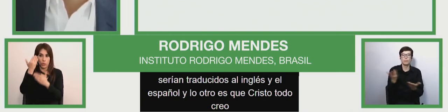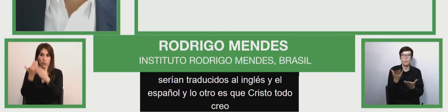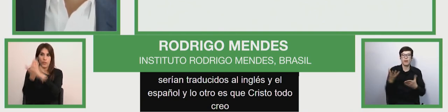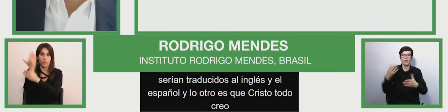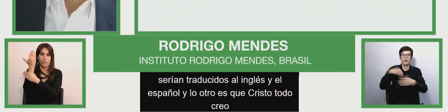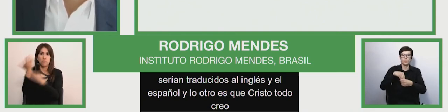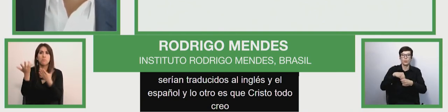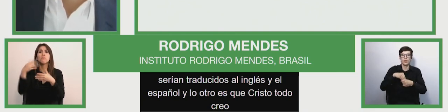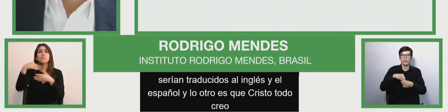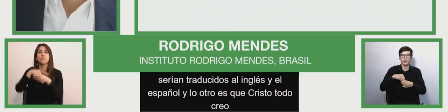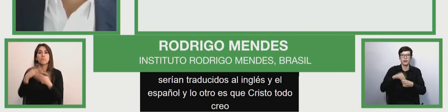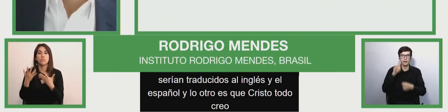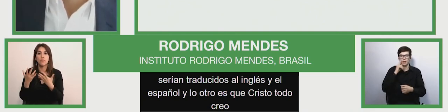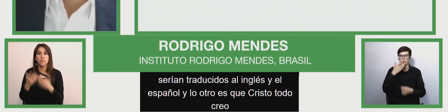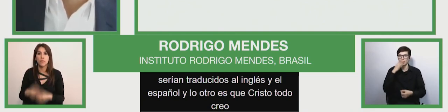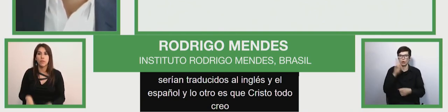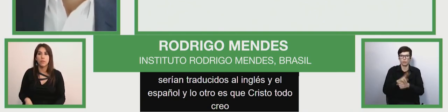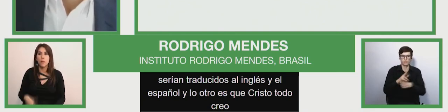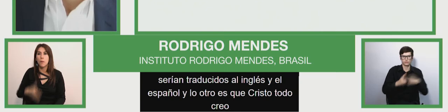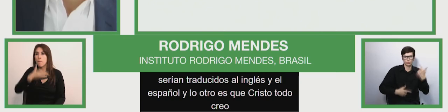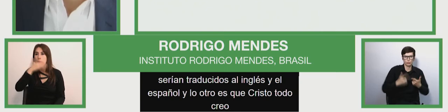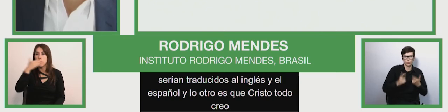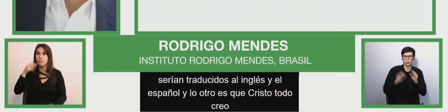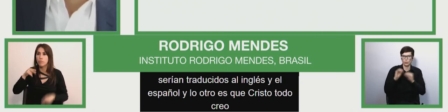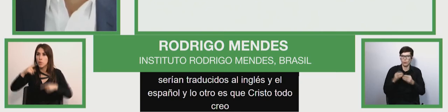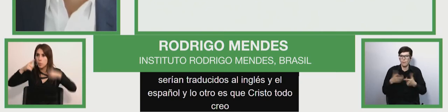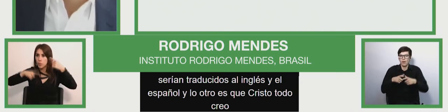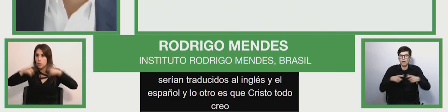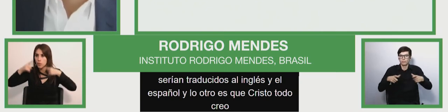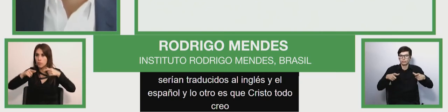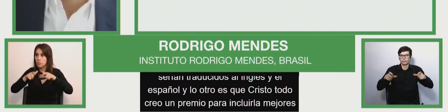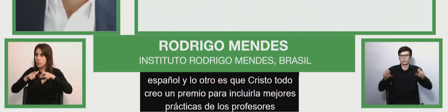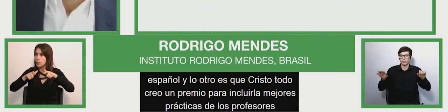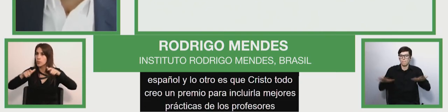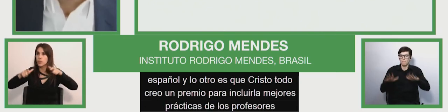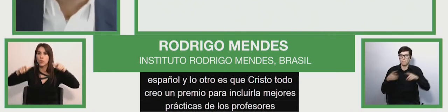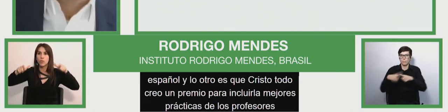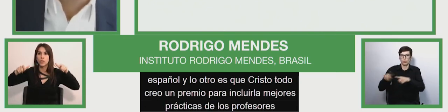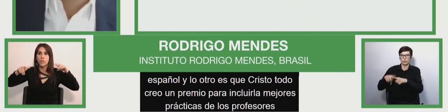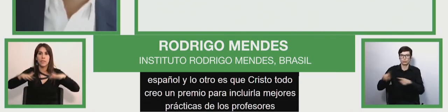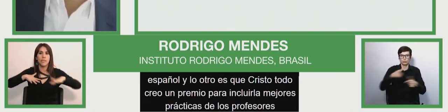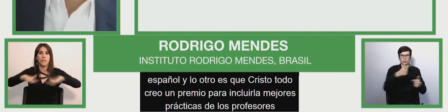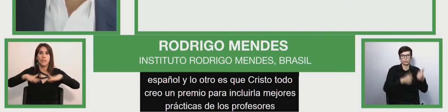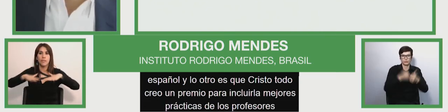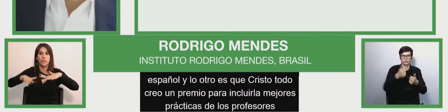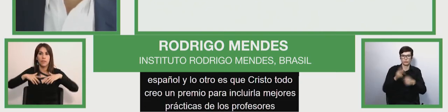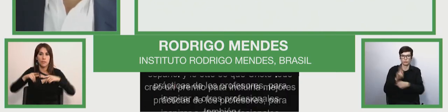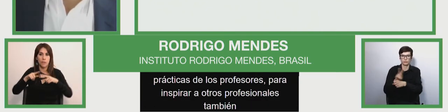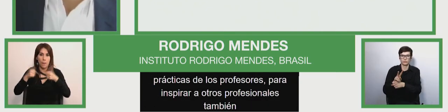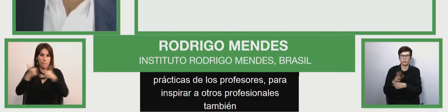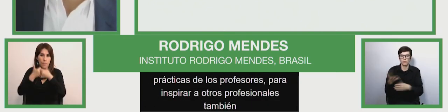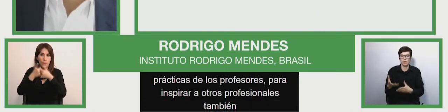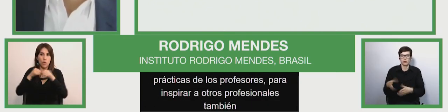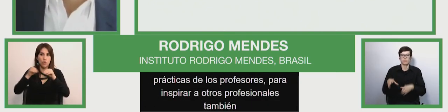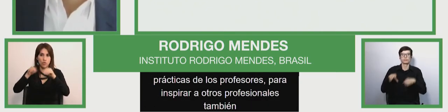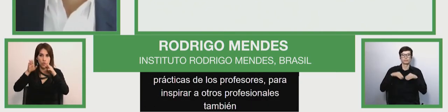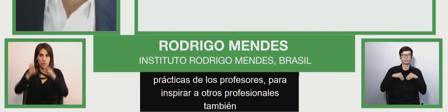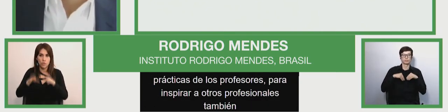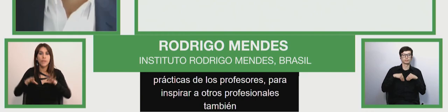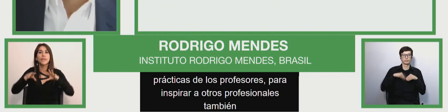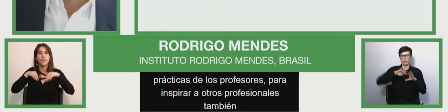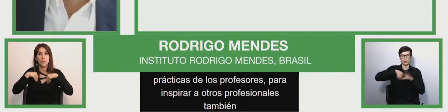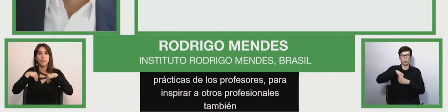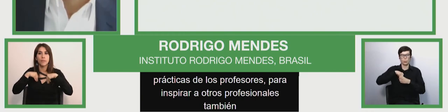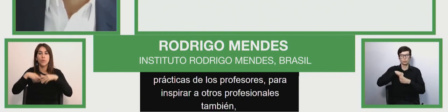profesores para inspirar a otros profesionales también que hacia tomar pasos hacia la inclusión